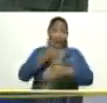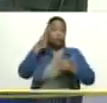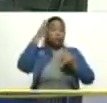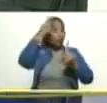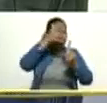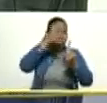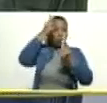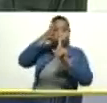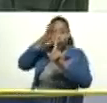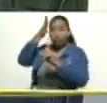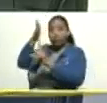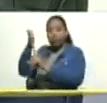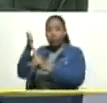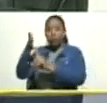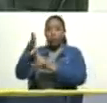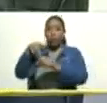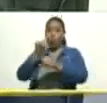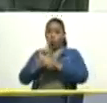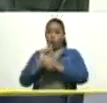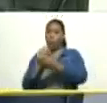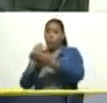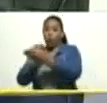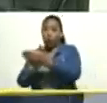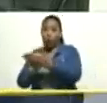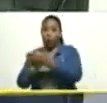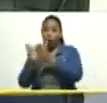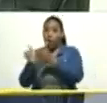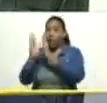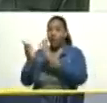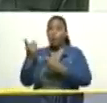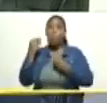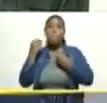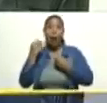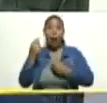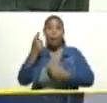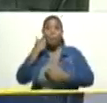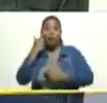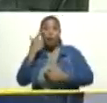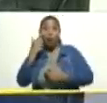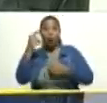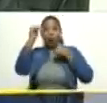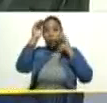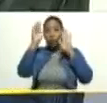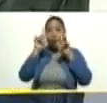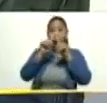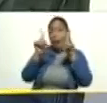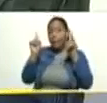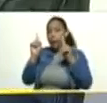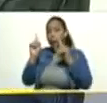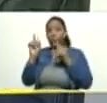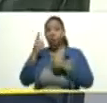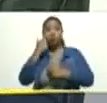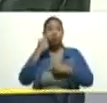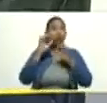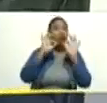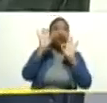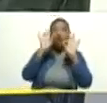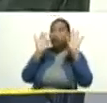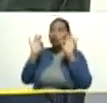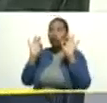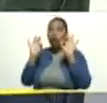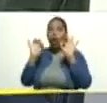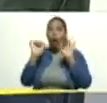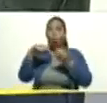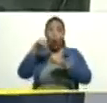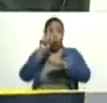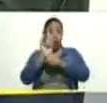estamos instalando estaciones, sino que se están fabricando estaciones meteorológicas de bajo costo aquí en Venezuela. Único país